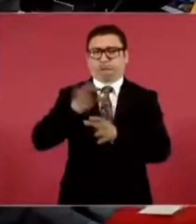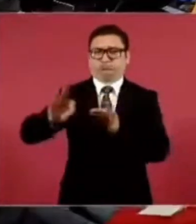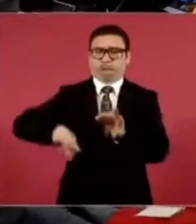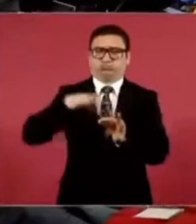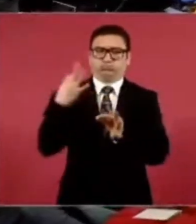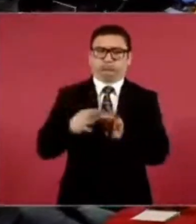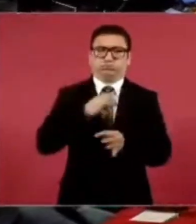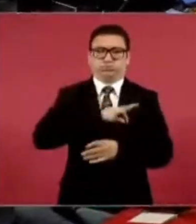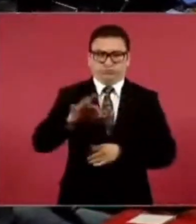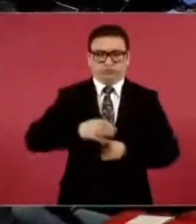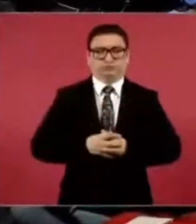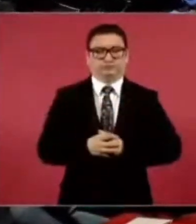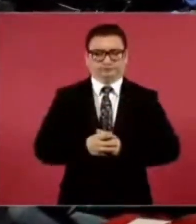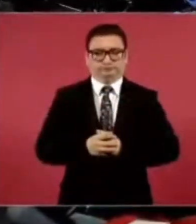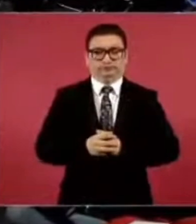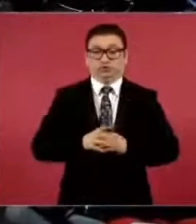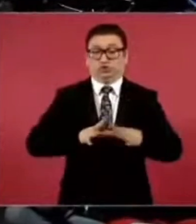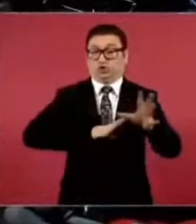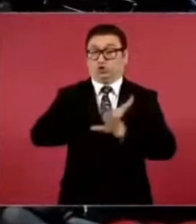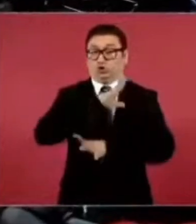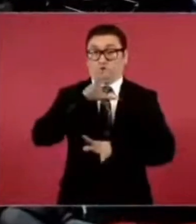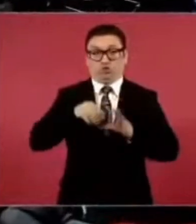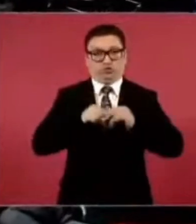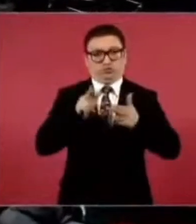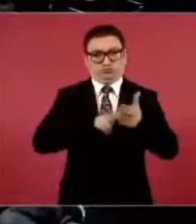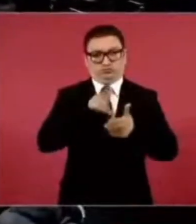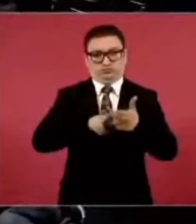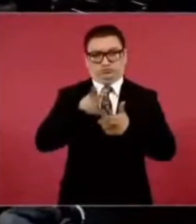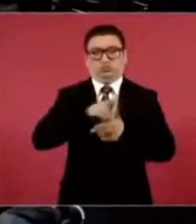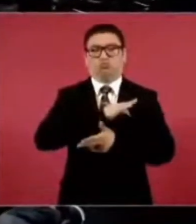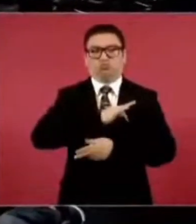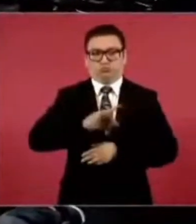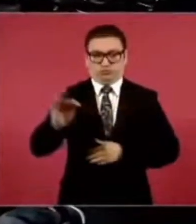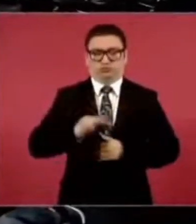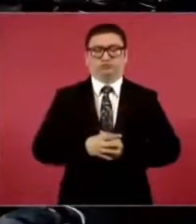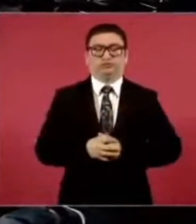para tener todos los trenes en el país